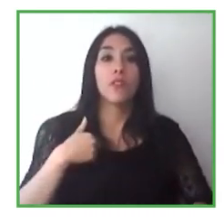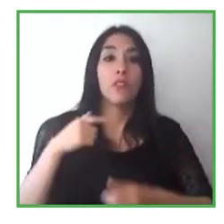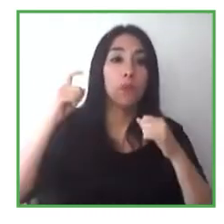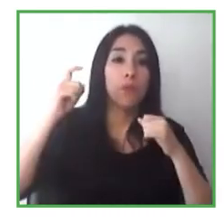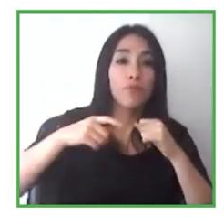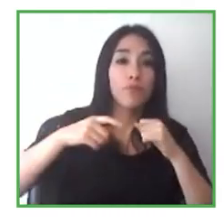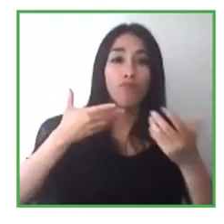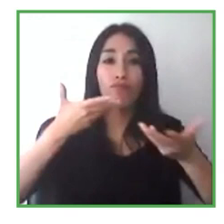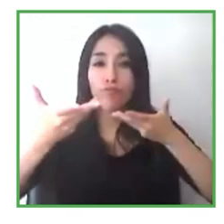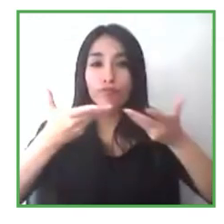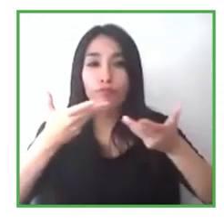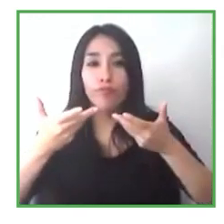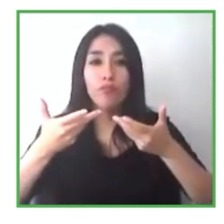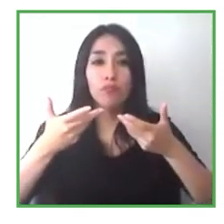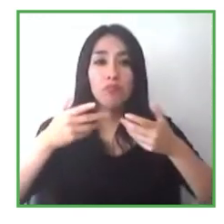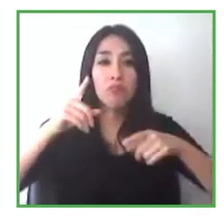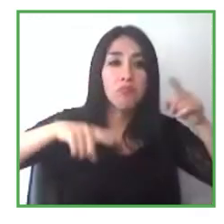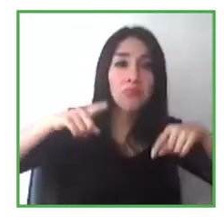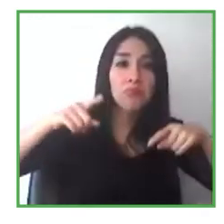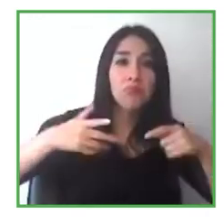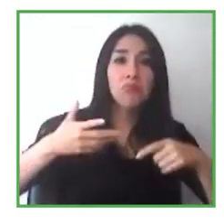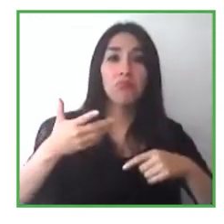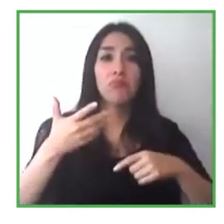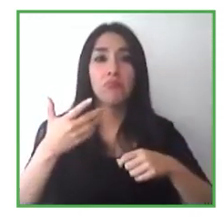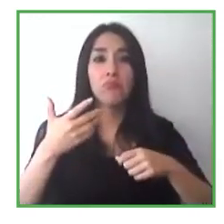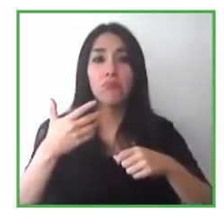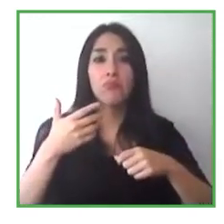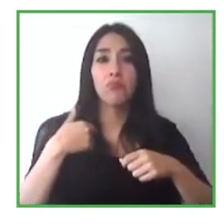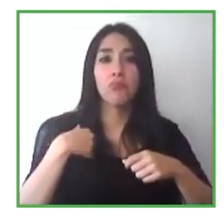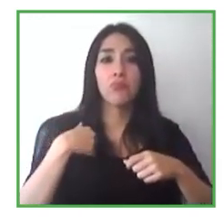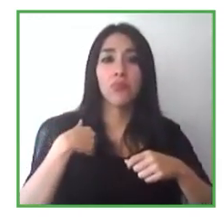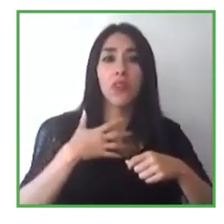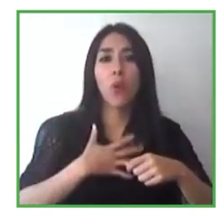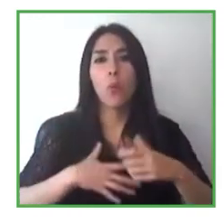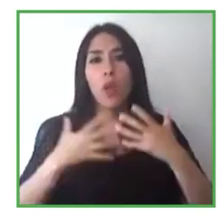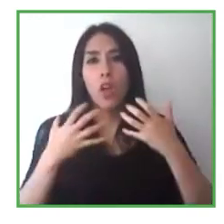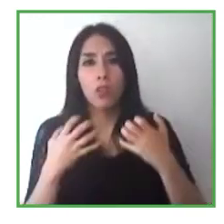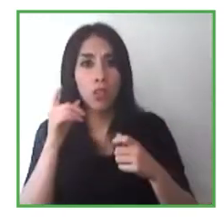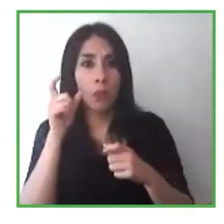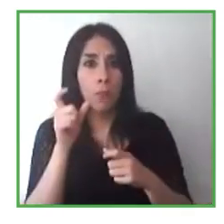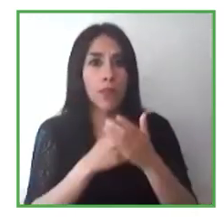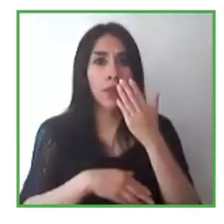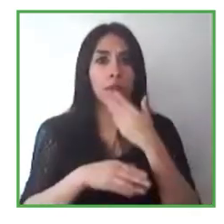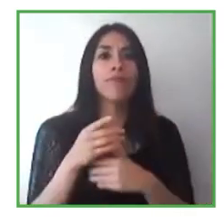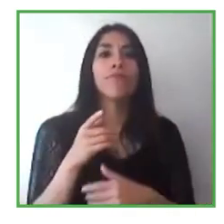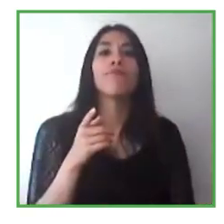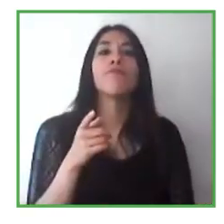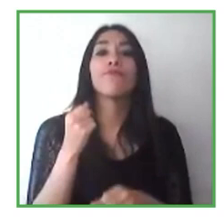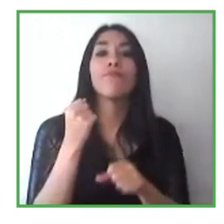bueno, yo quiero ser ambos. Trabajar de lugar un día, trabajar de la oficina otro.